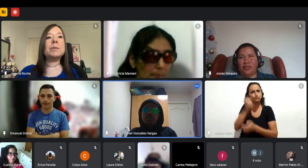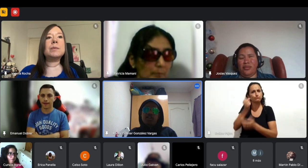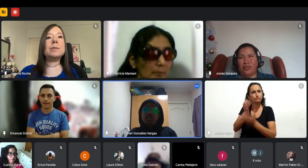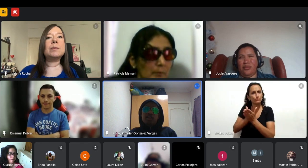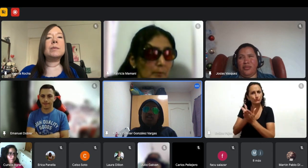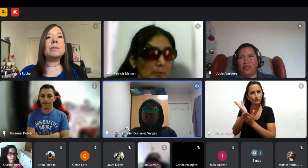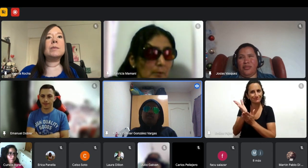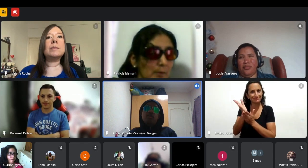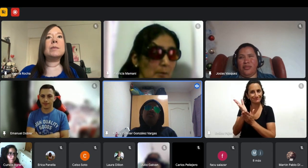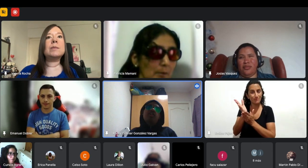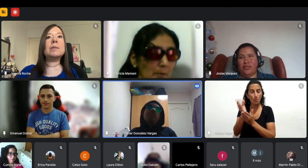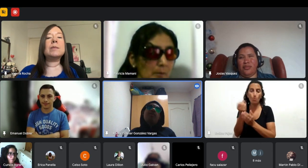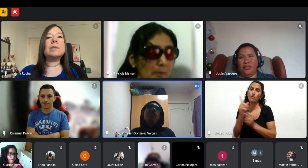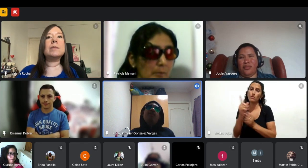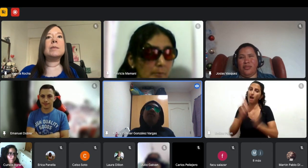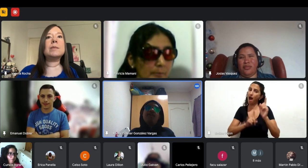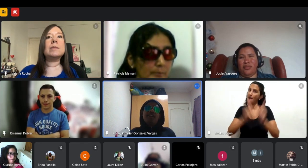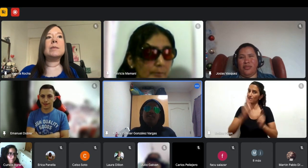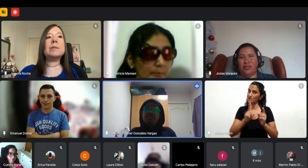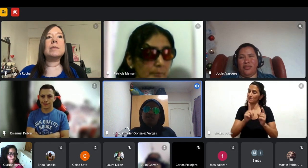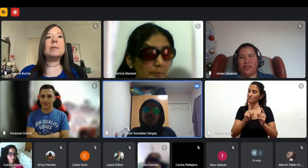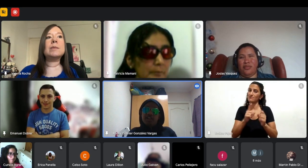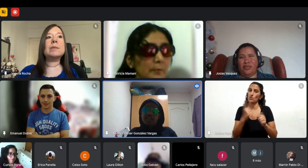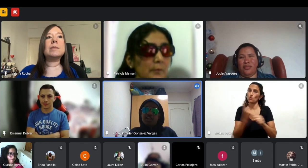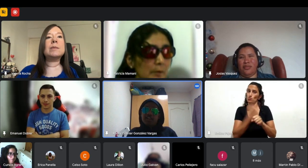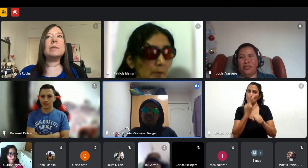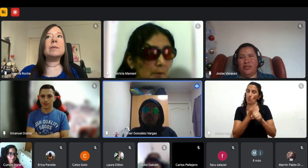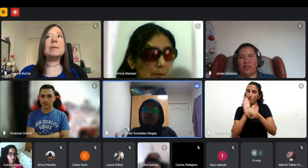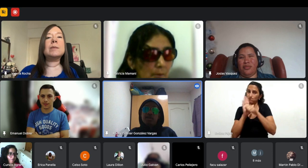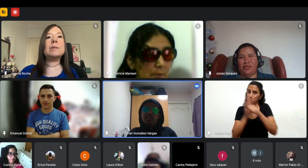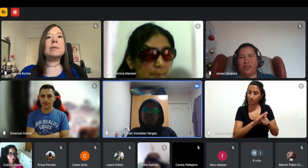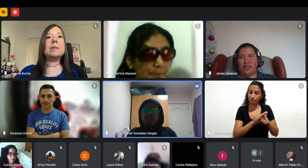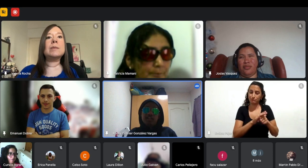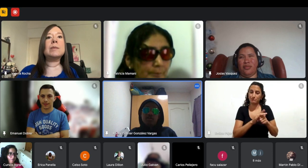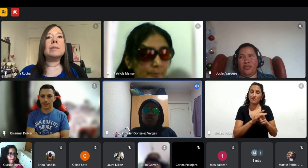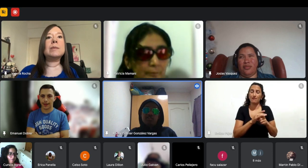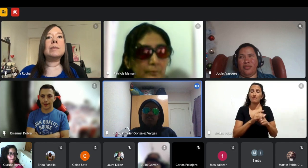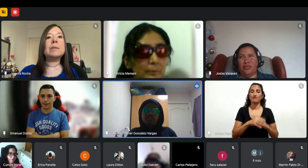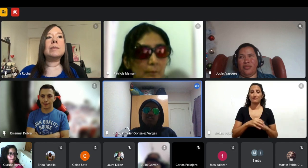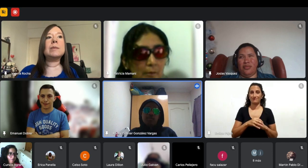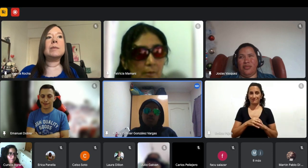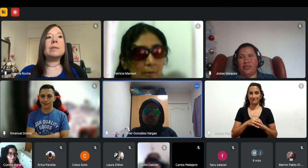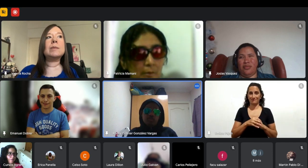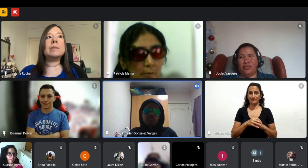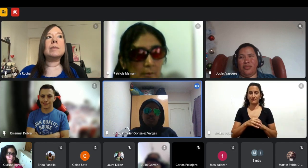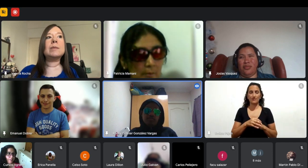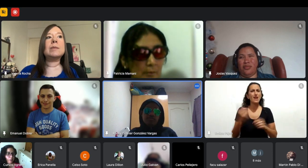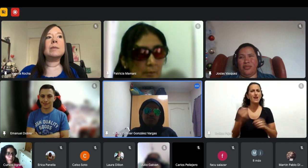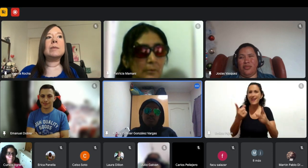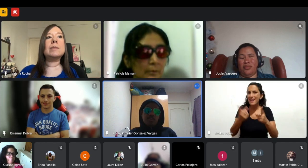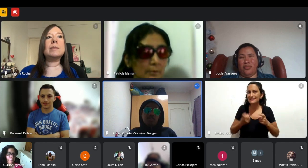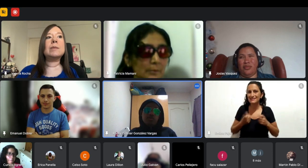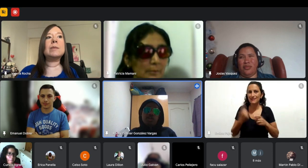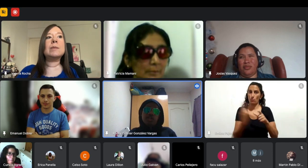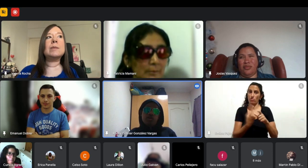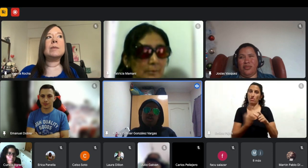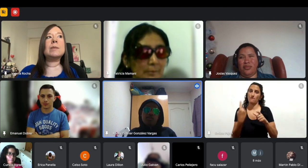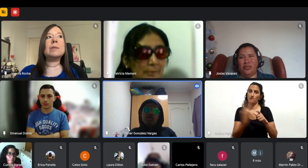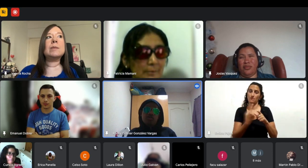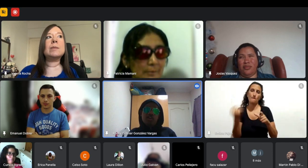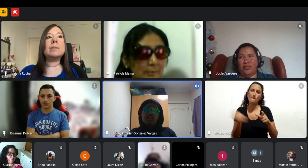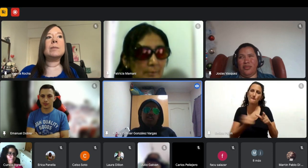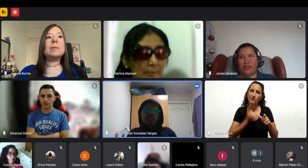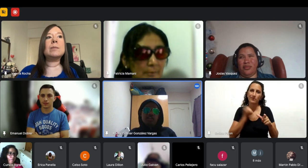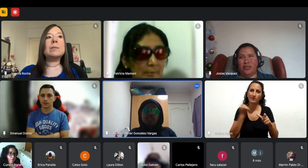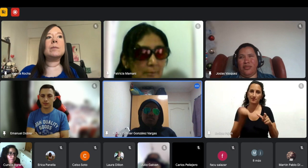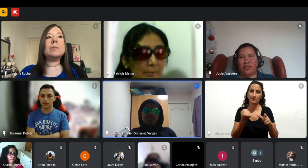que no sé pero es algo que simplemente lo necesitamos entonces yo animo